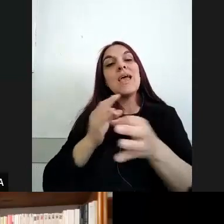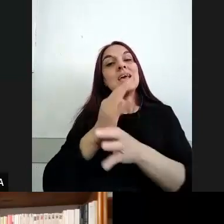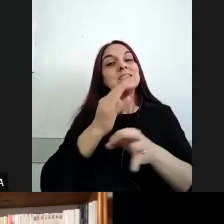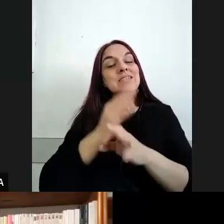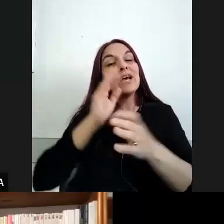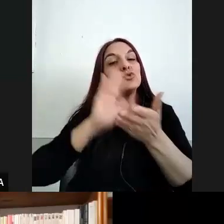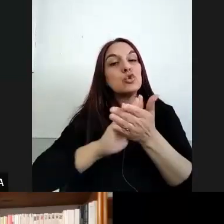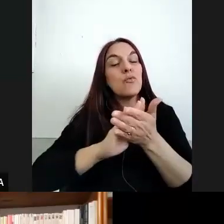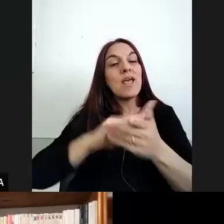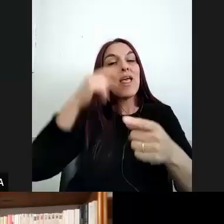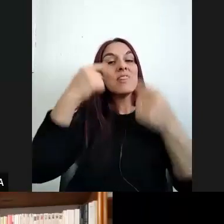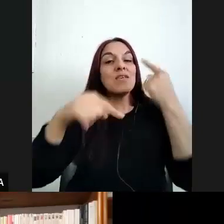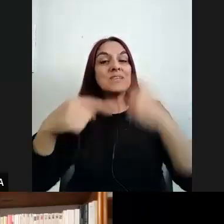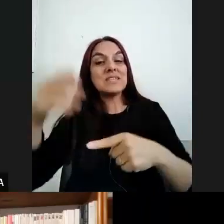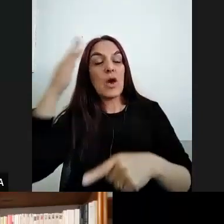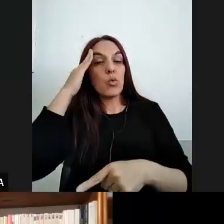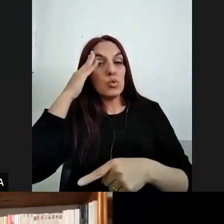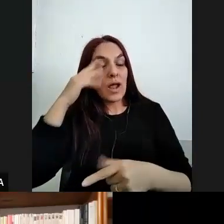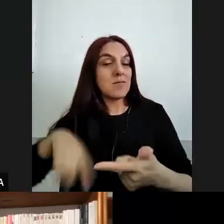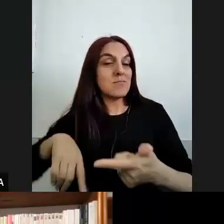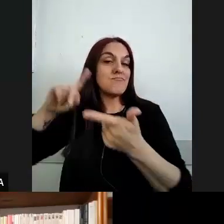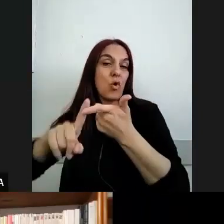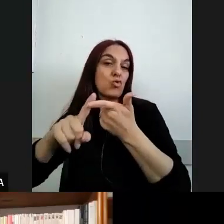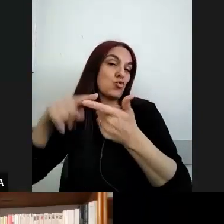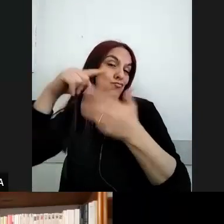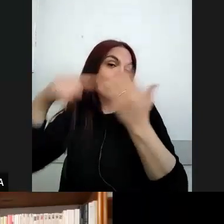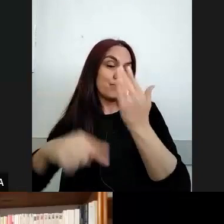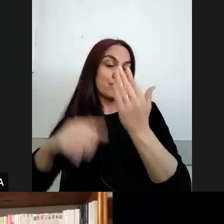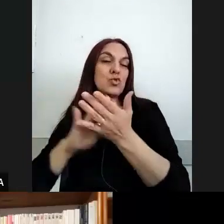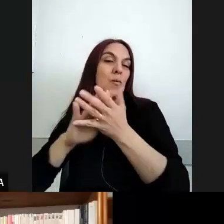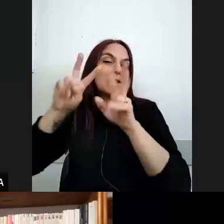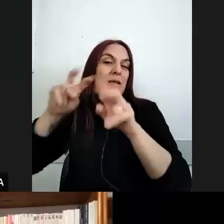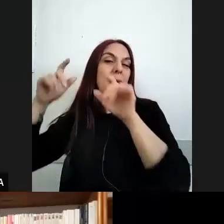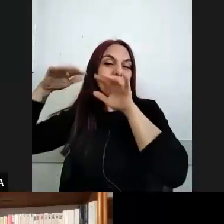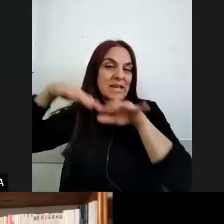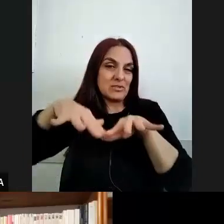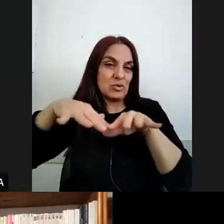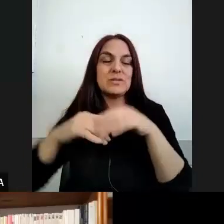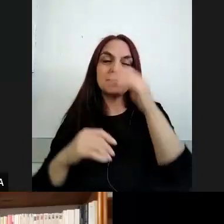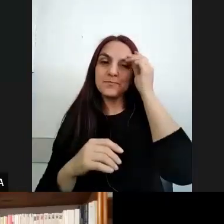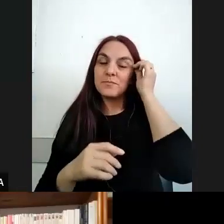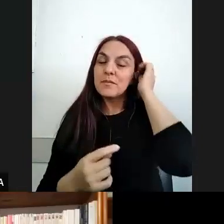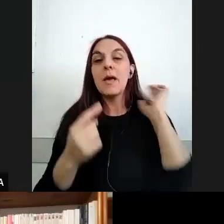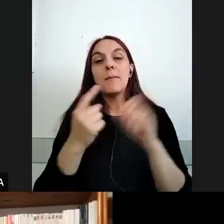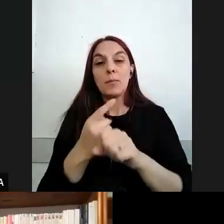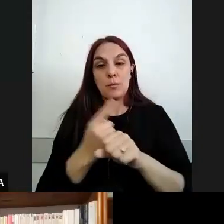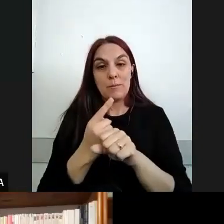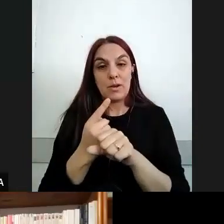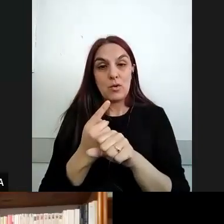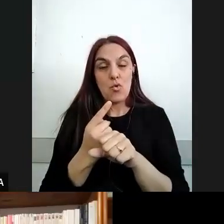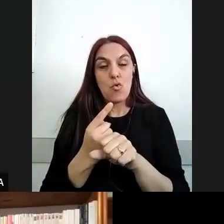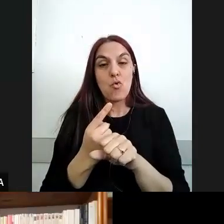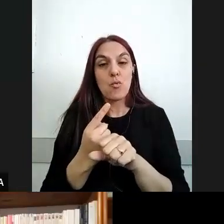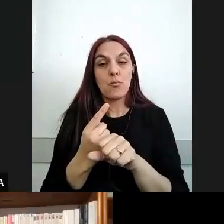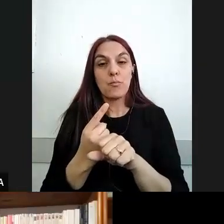¿no? y los otros específicamente en relación a las migraciones quería traer en primer lugar digamos si el